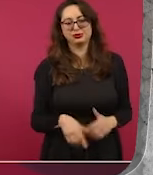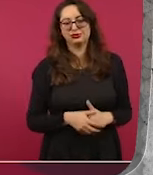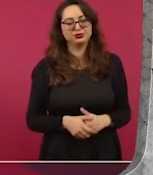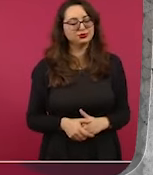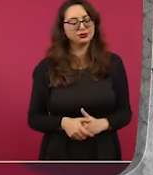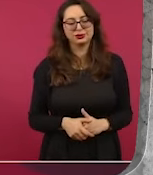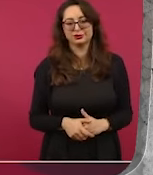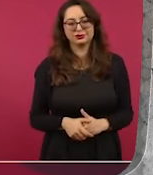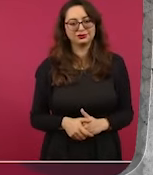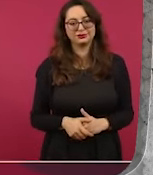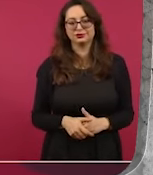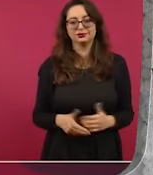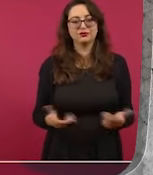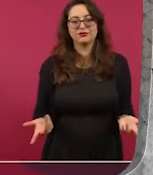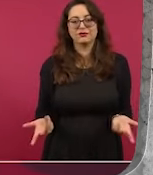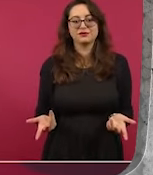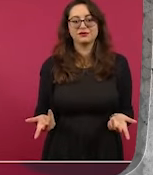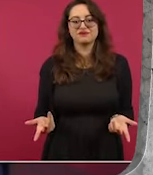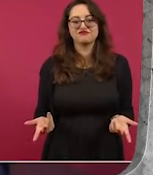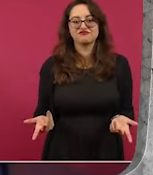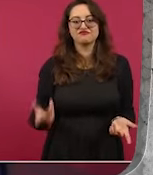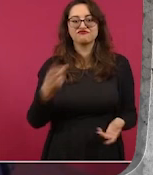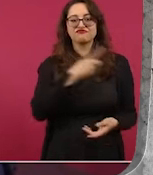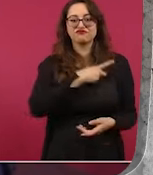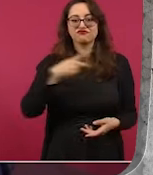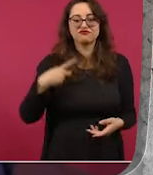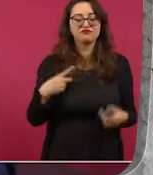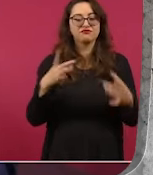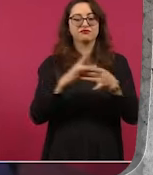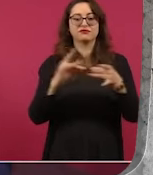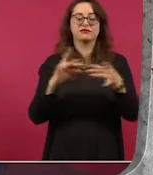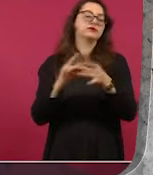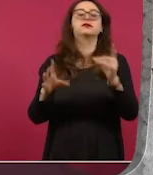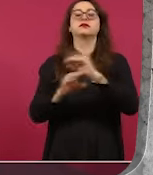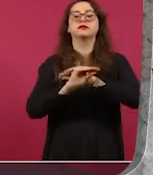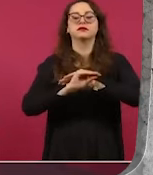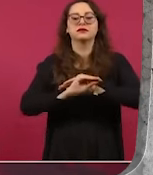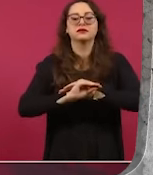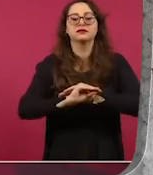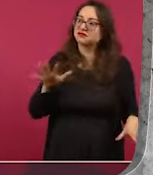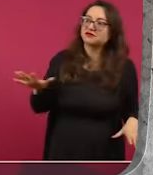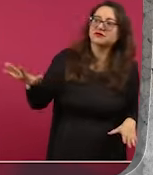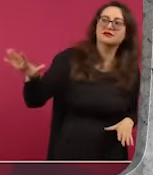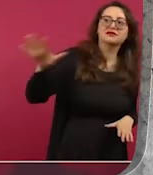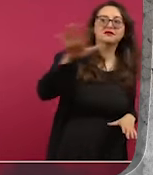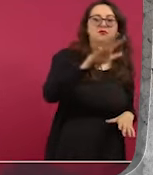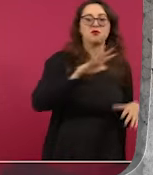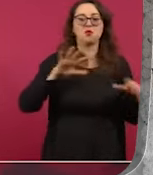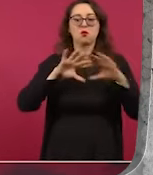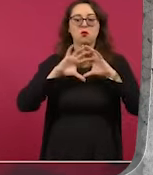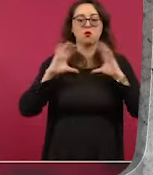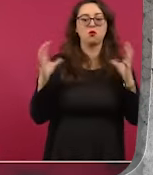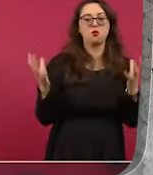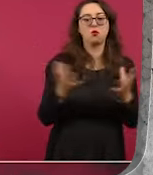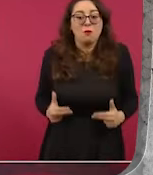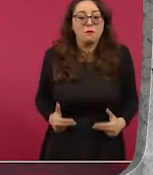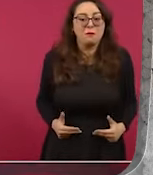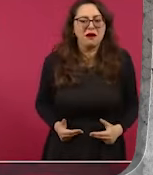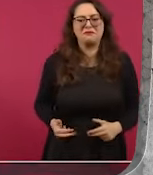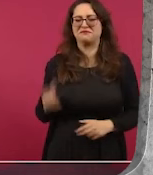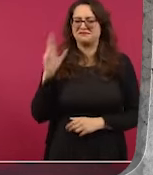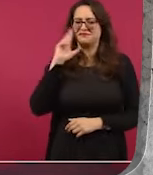de que no existen las razas, esa fue una invención de los racistas,